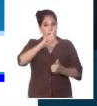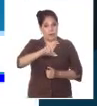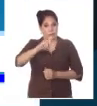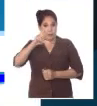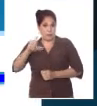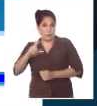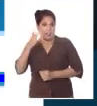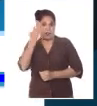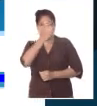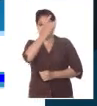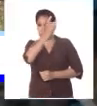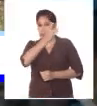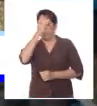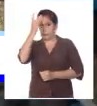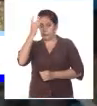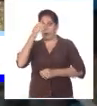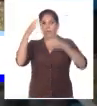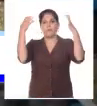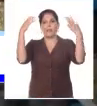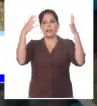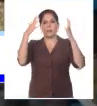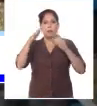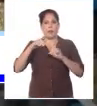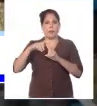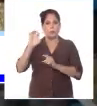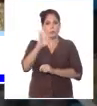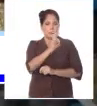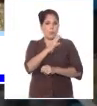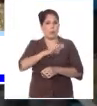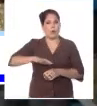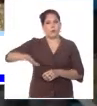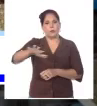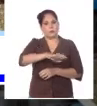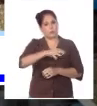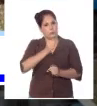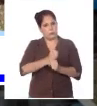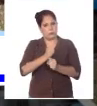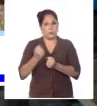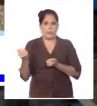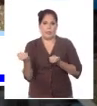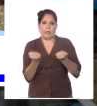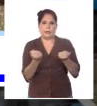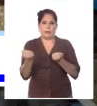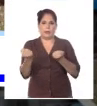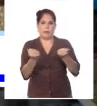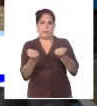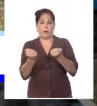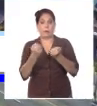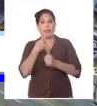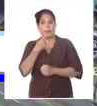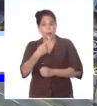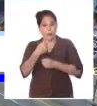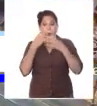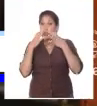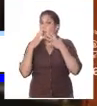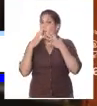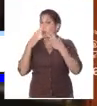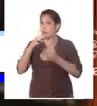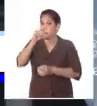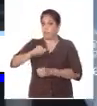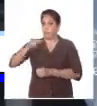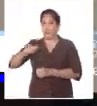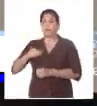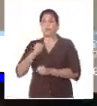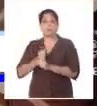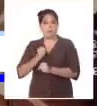Roberto Morales Ojeda, felicitó en Twitter a los trabajadores del ramo y reconoció como decisivo el aporte de quienes allí laboran